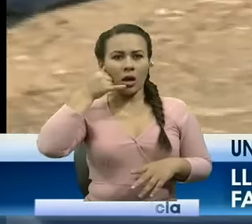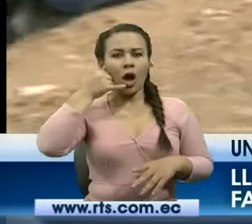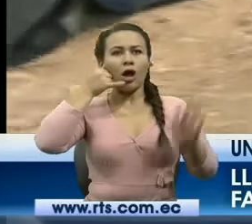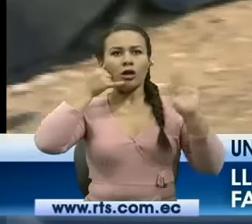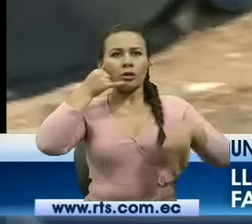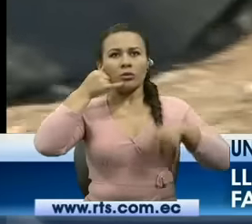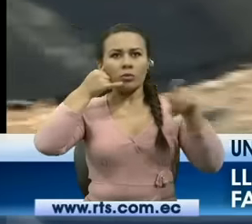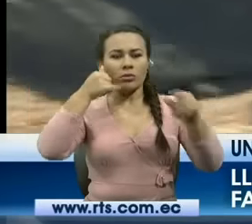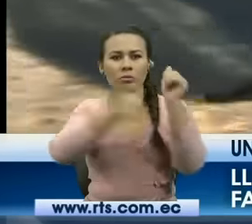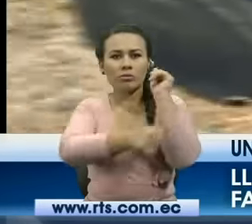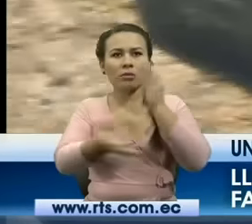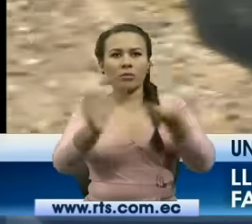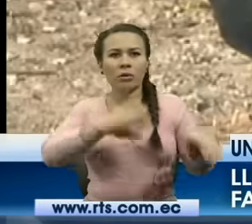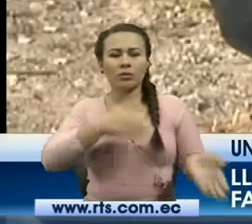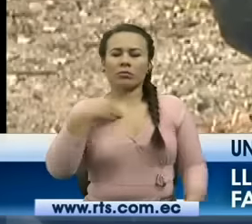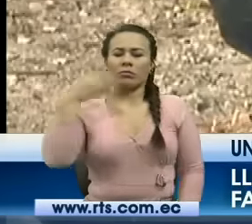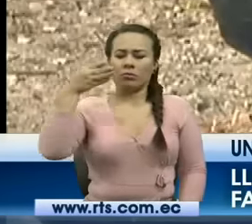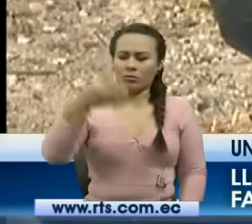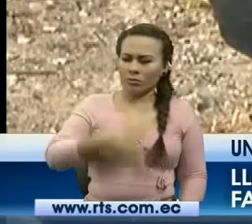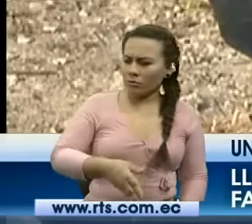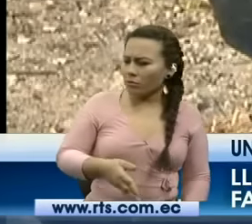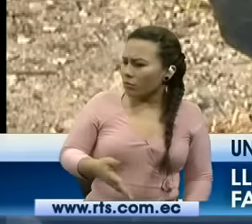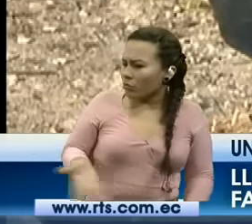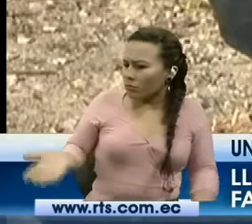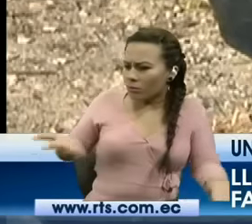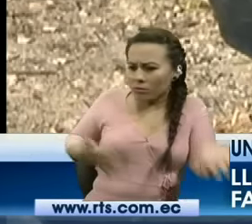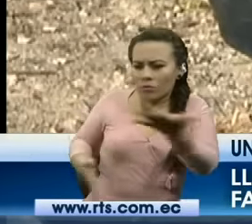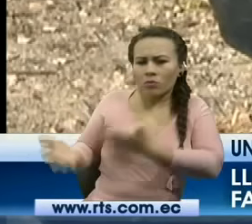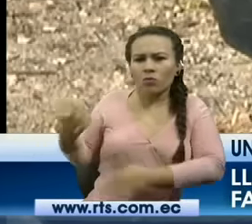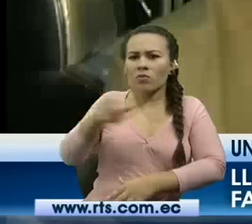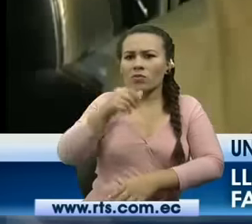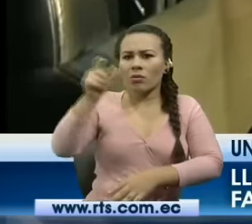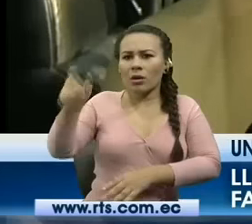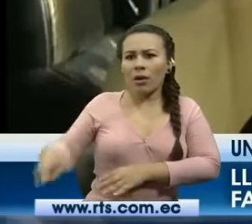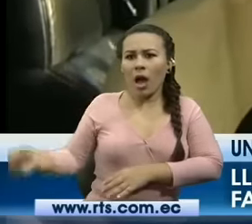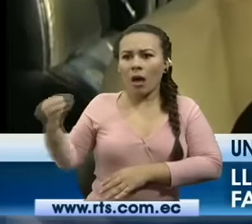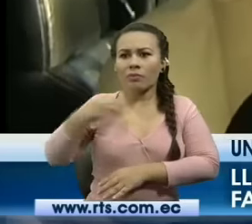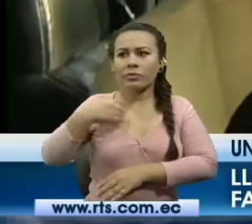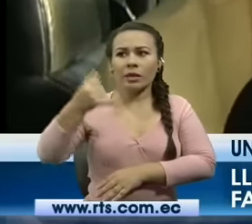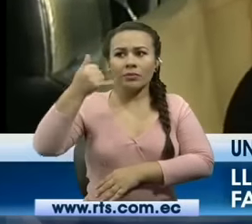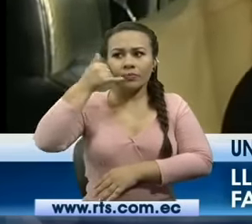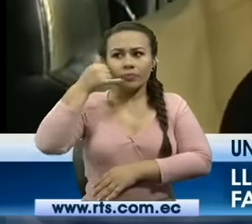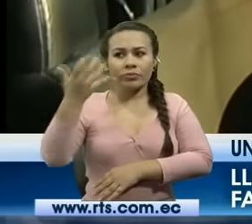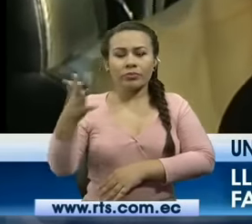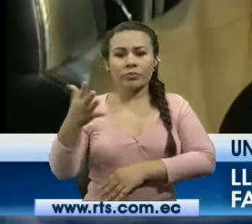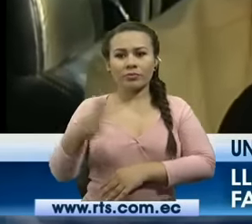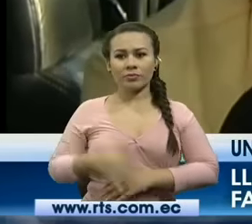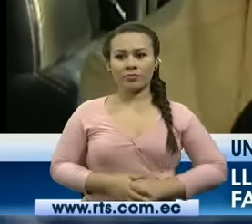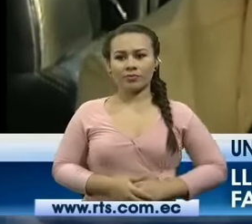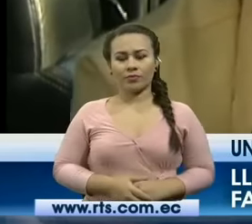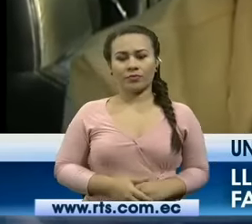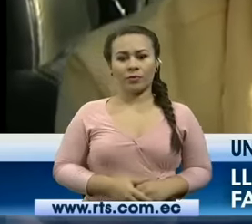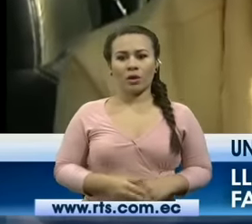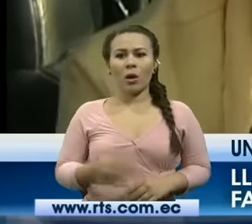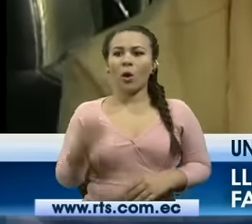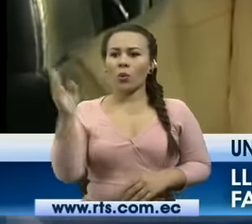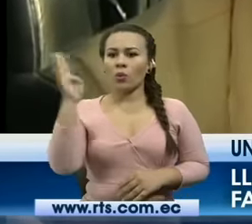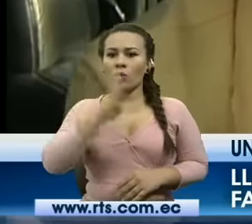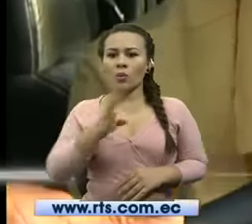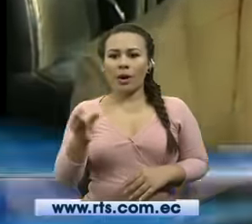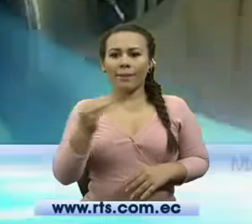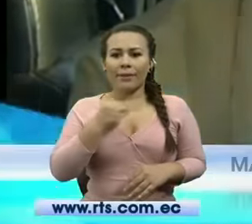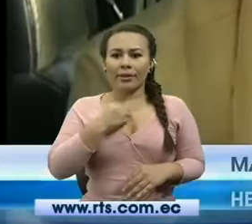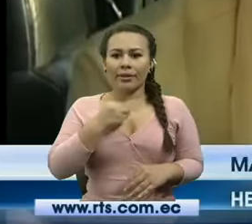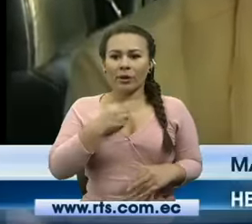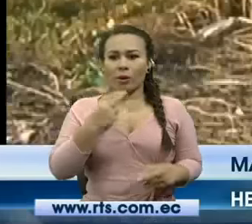encontraron ni al alertante ni al teléfono celular no sé ni sé quién era porque nunca se identificó